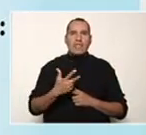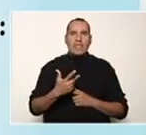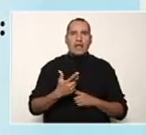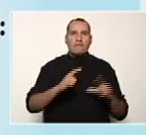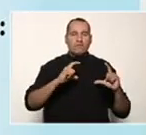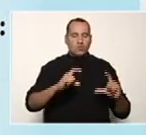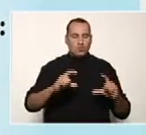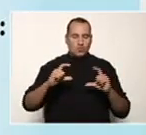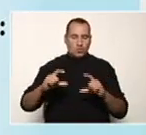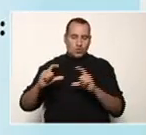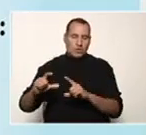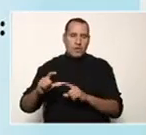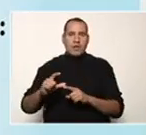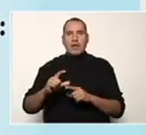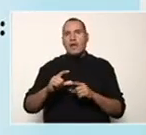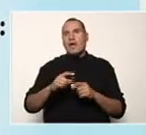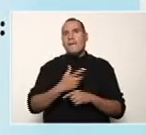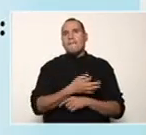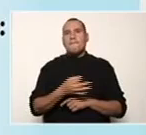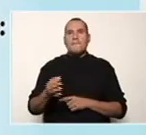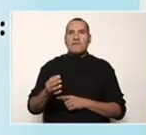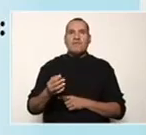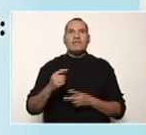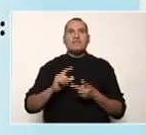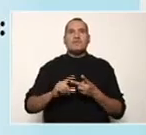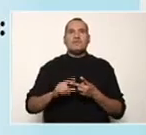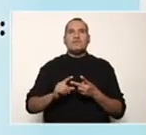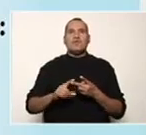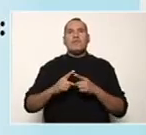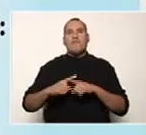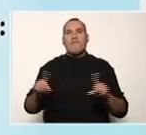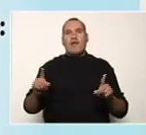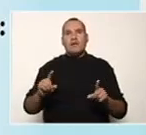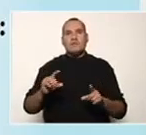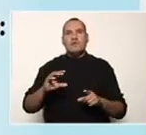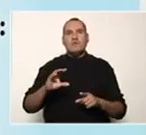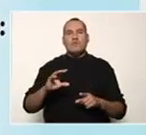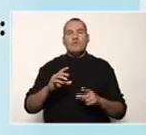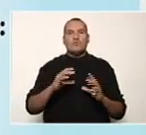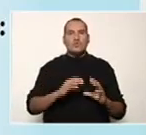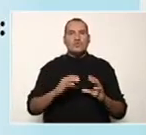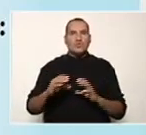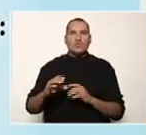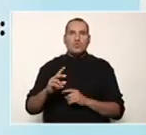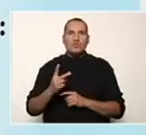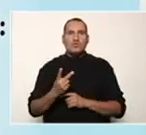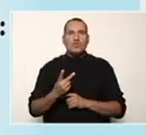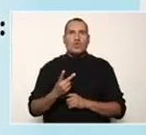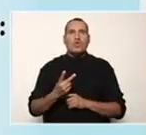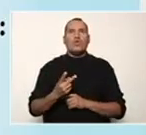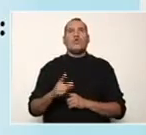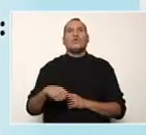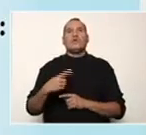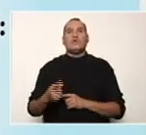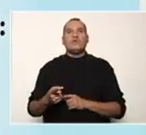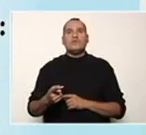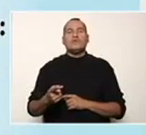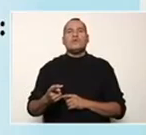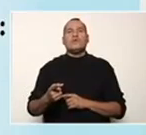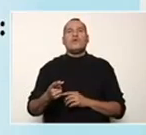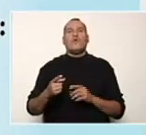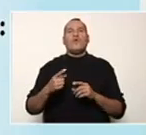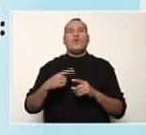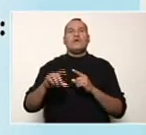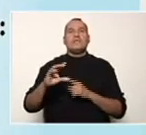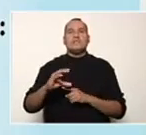uno es binomios que son diferencias de cuadrados, y el otro es binomios de la forma x cuadrado más bx